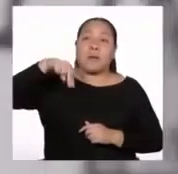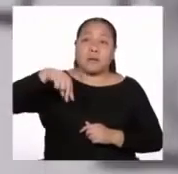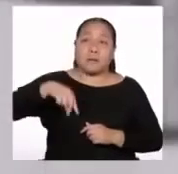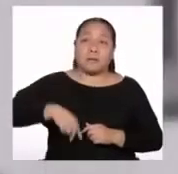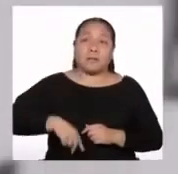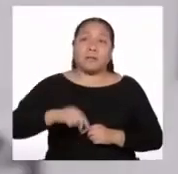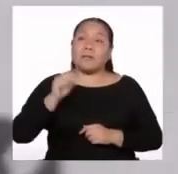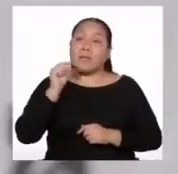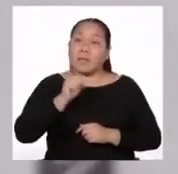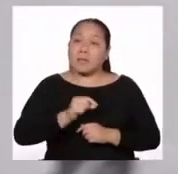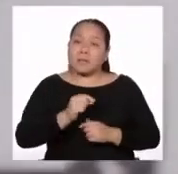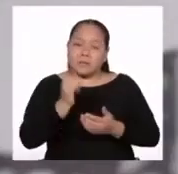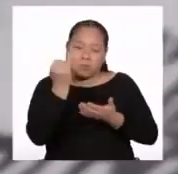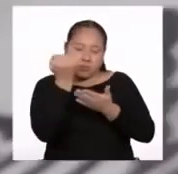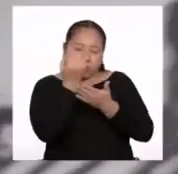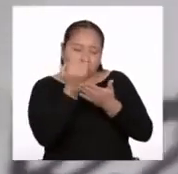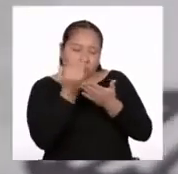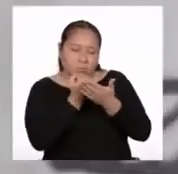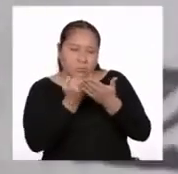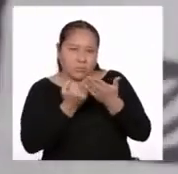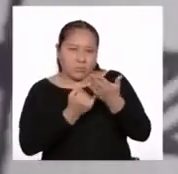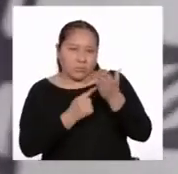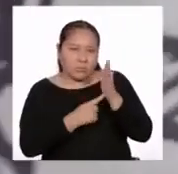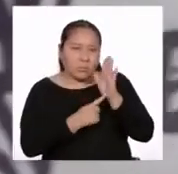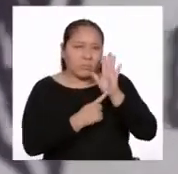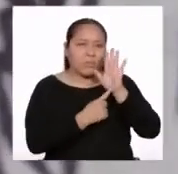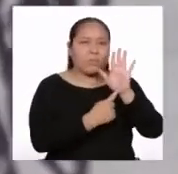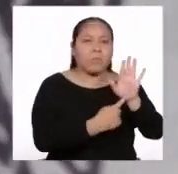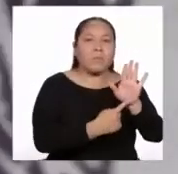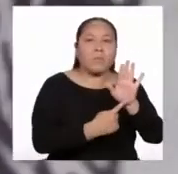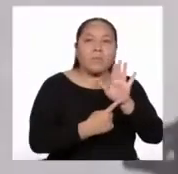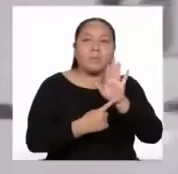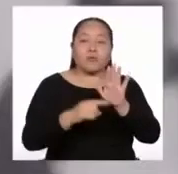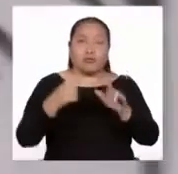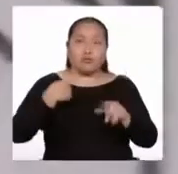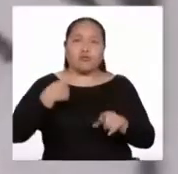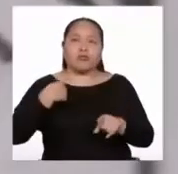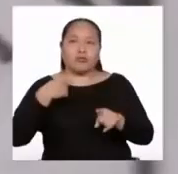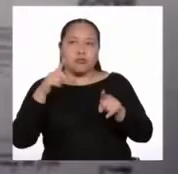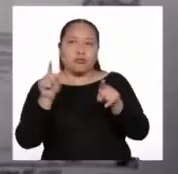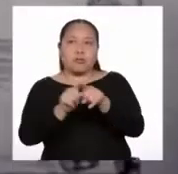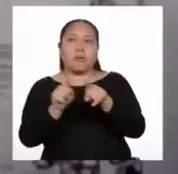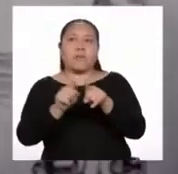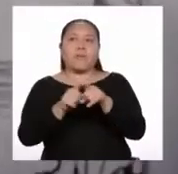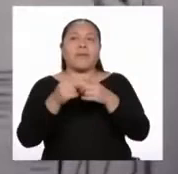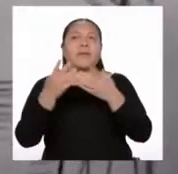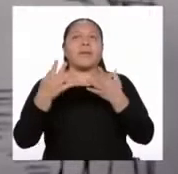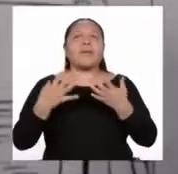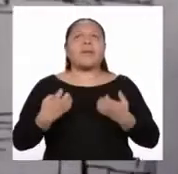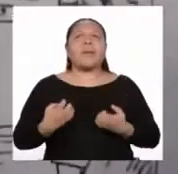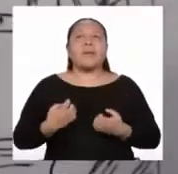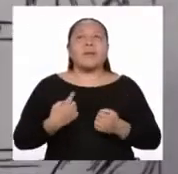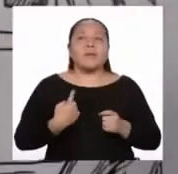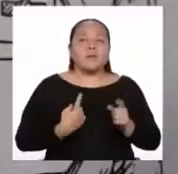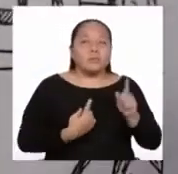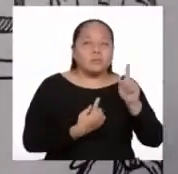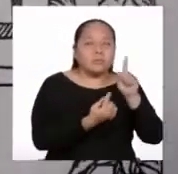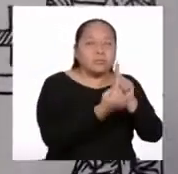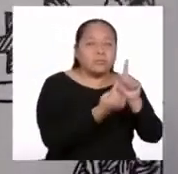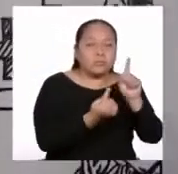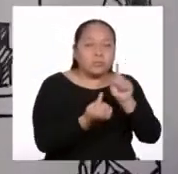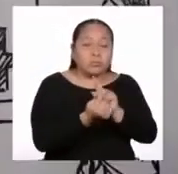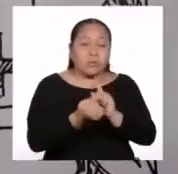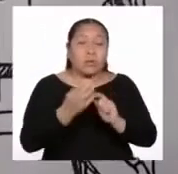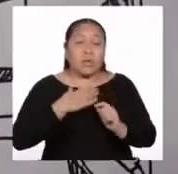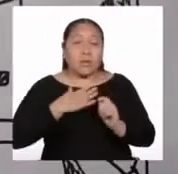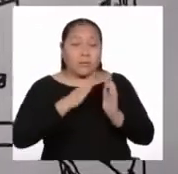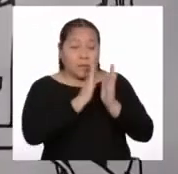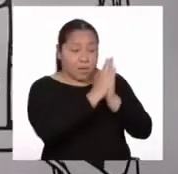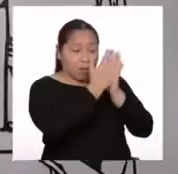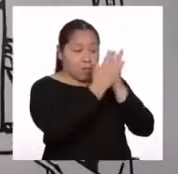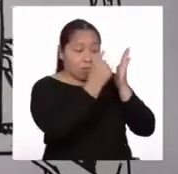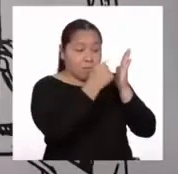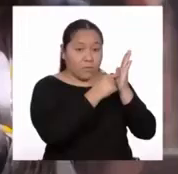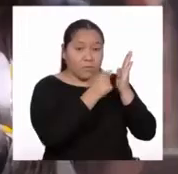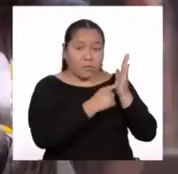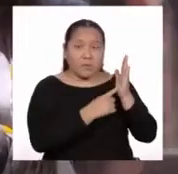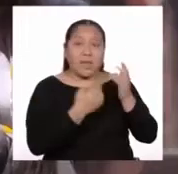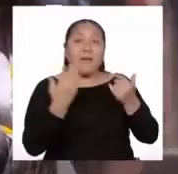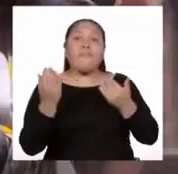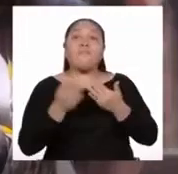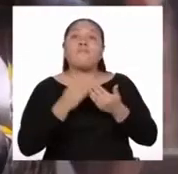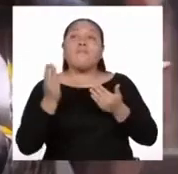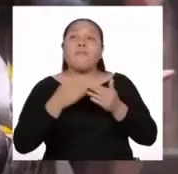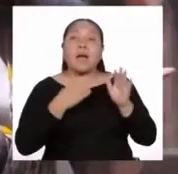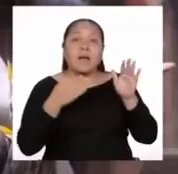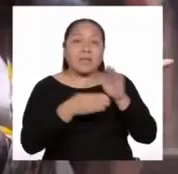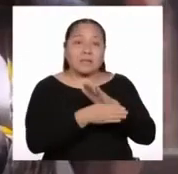línea de acercamiento y dijo, yo también quiero hacer asequible mi texto, no